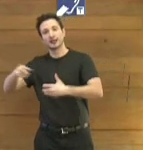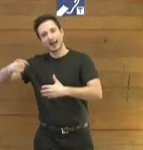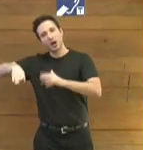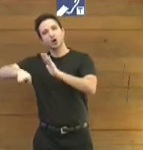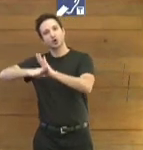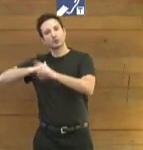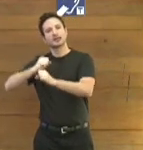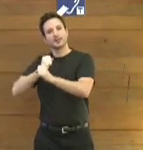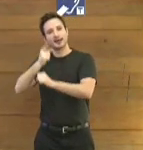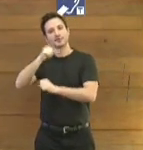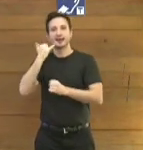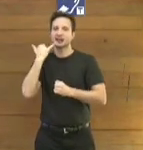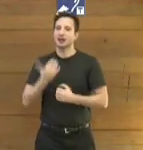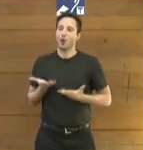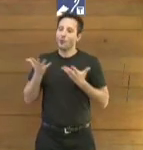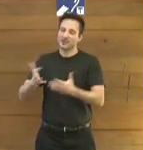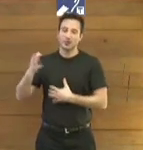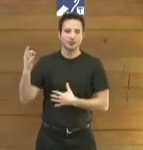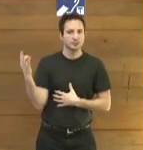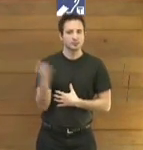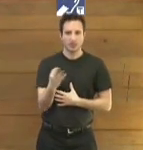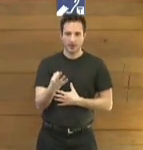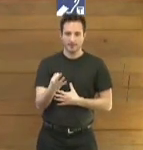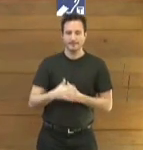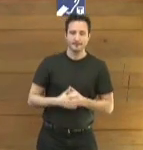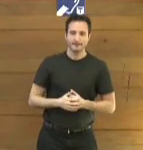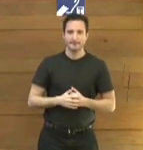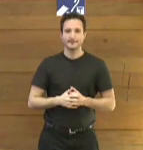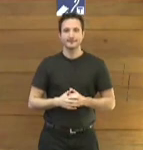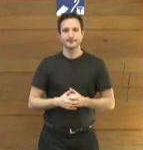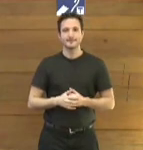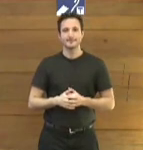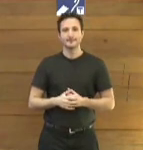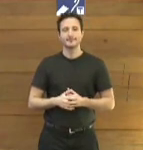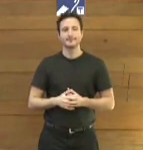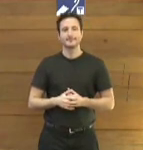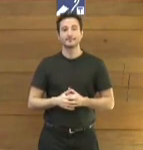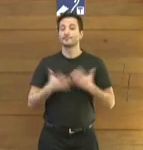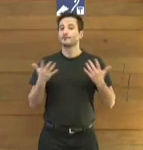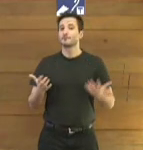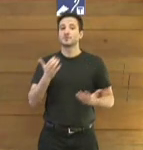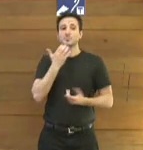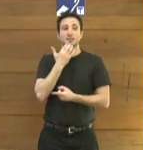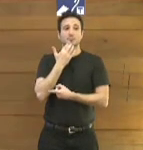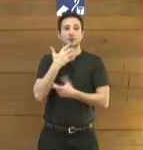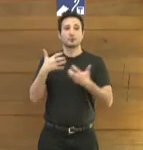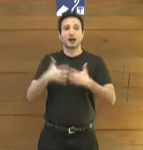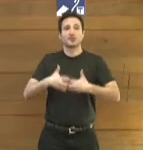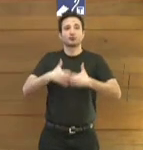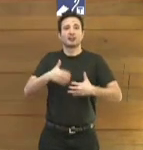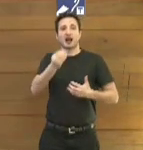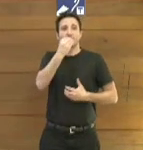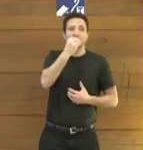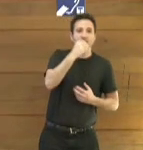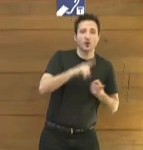trabajando para poder dar sus productos a la sociedad, como es la alimentación o